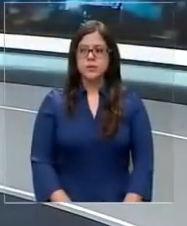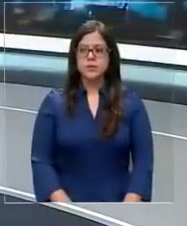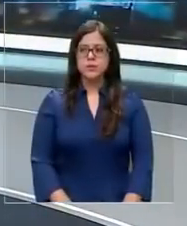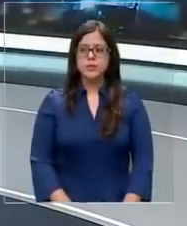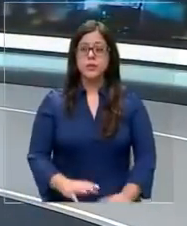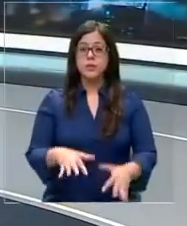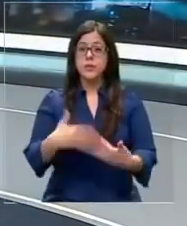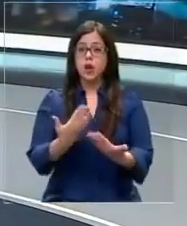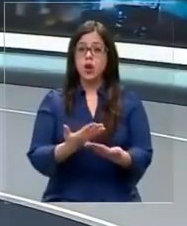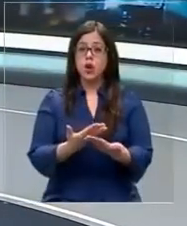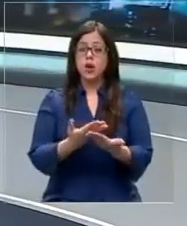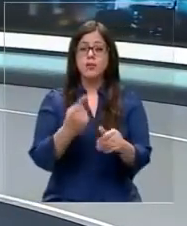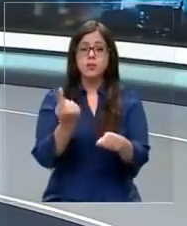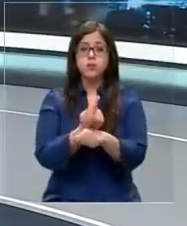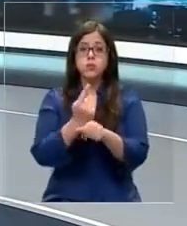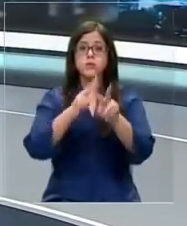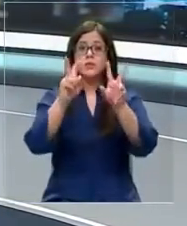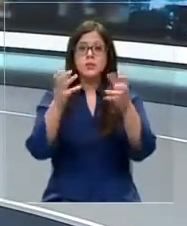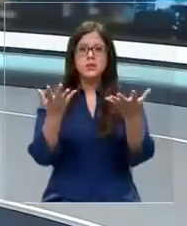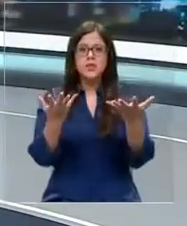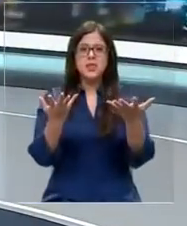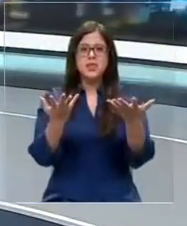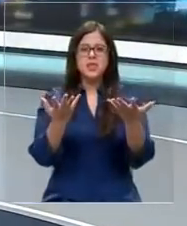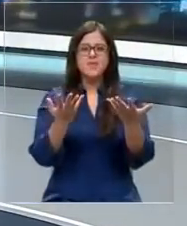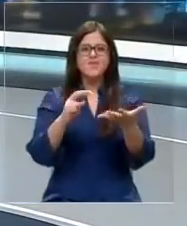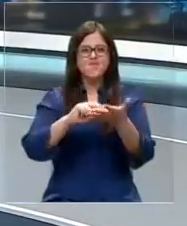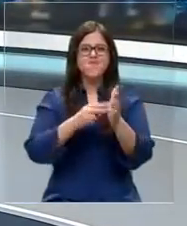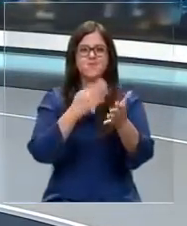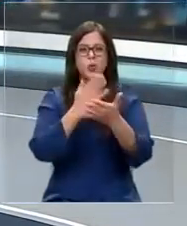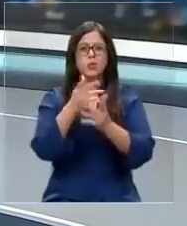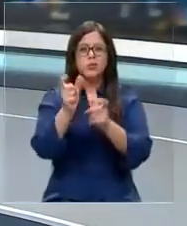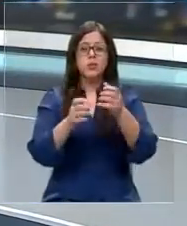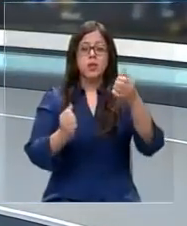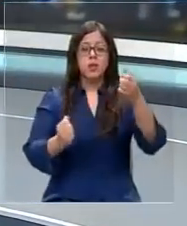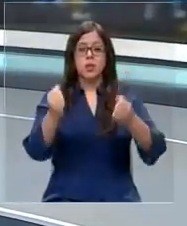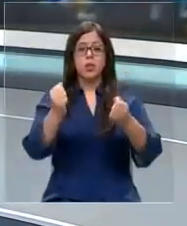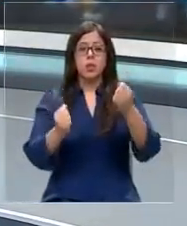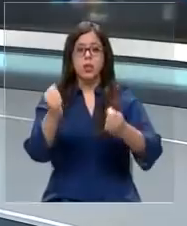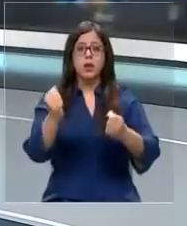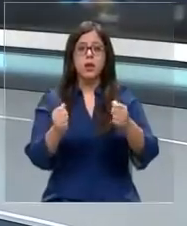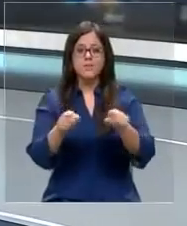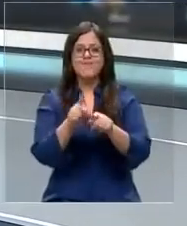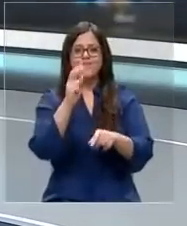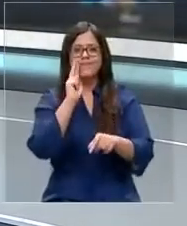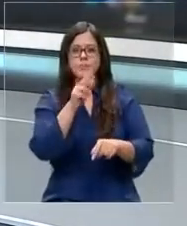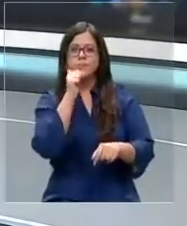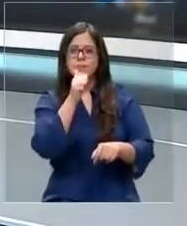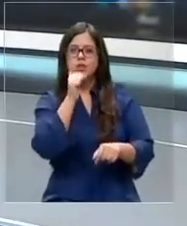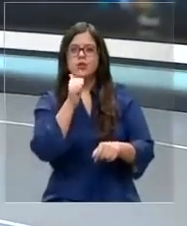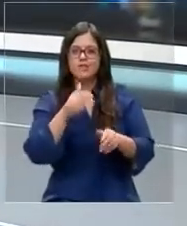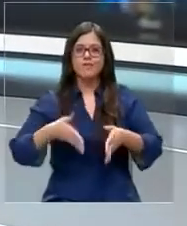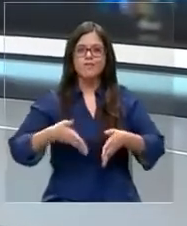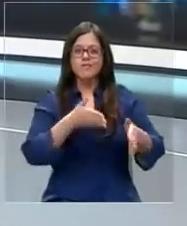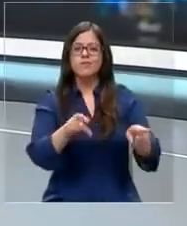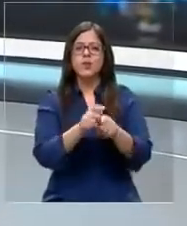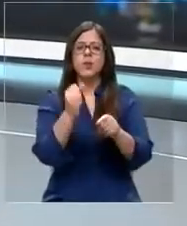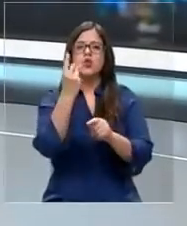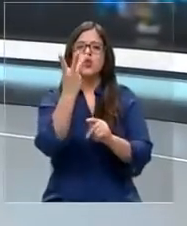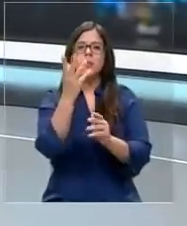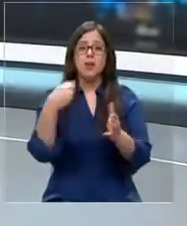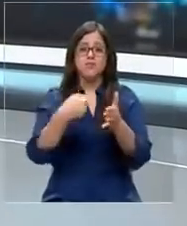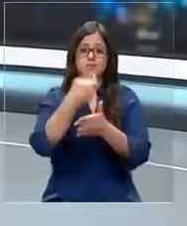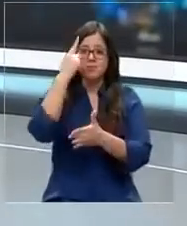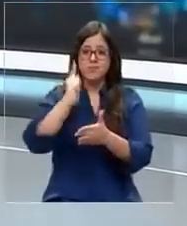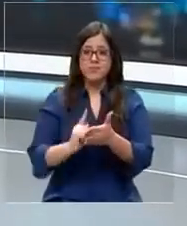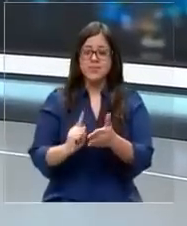Vamos a hablar ahora de la imprudencia al volante, que vemos todos los días en las calles y que ha hecho aumentar la cifra de accidentes en los